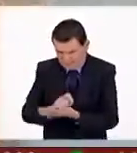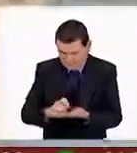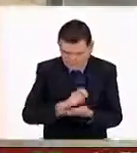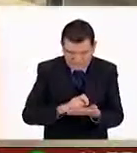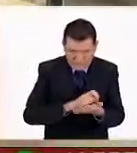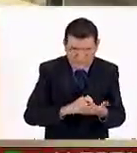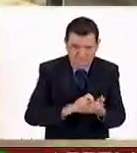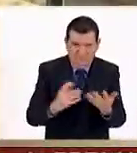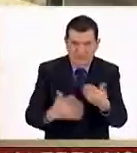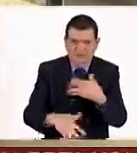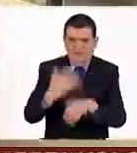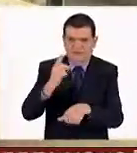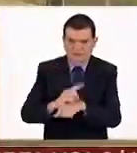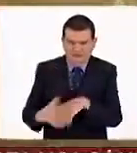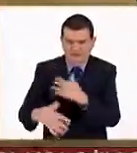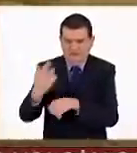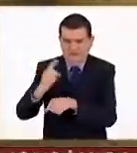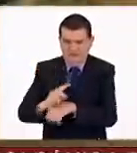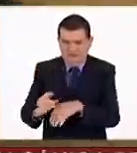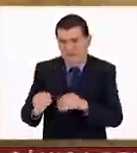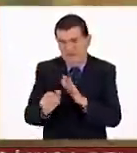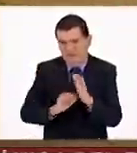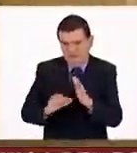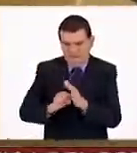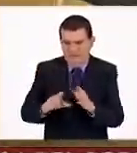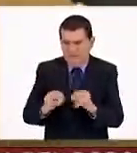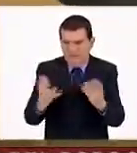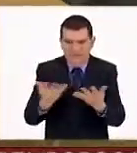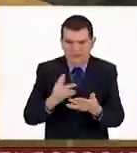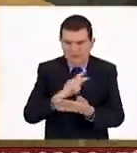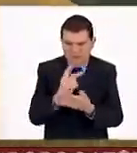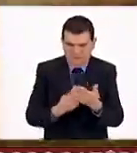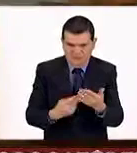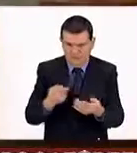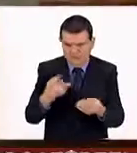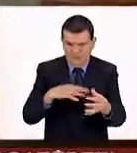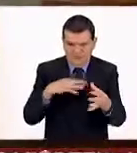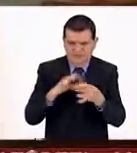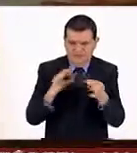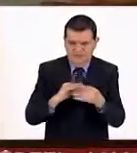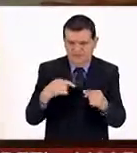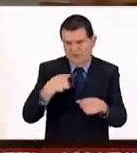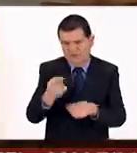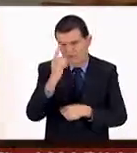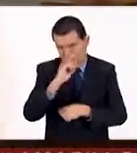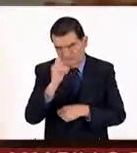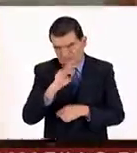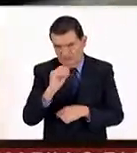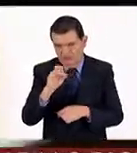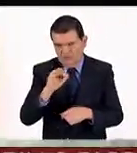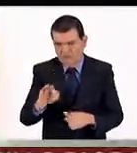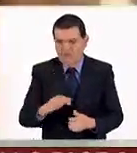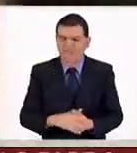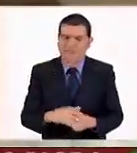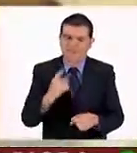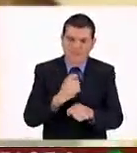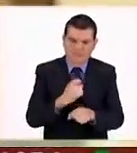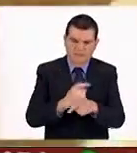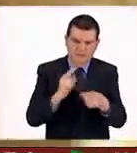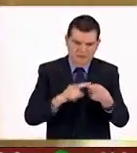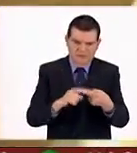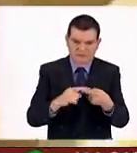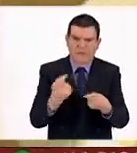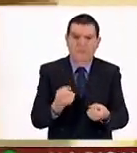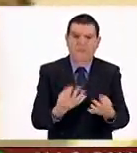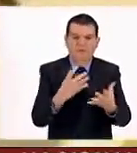hacerlo de manera quincenal o mensual. Si no sabe cómo hacer un presupuesto, aquí le presento algunos consejos de la Conducef. Primero, identifique